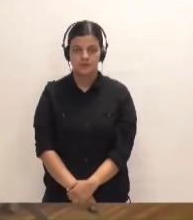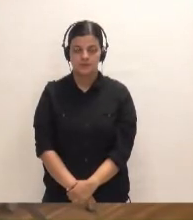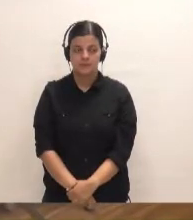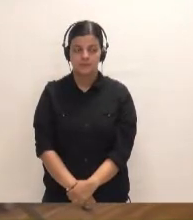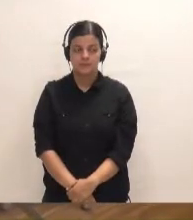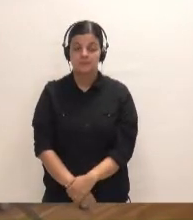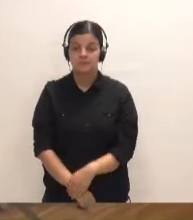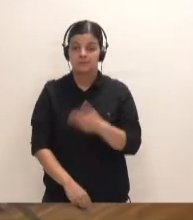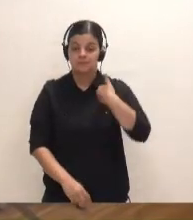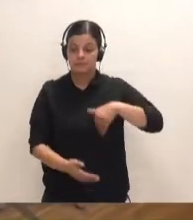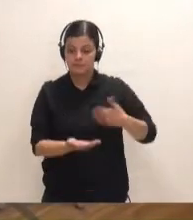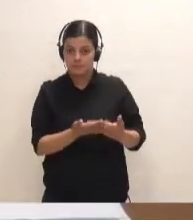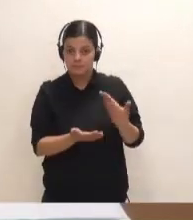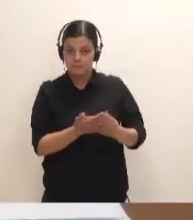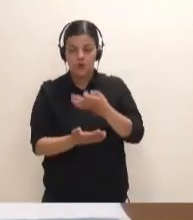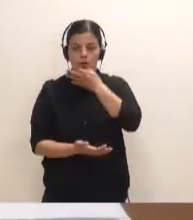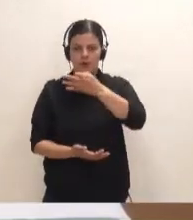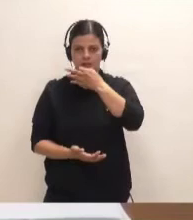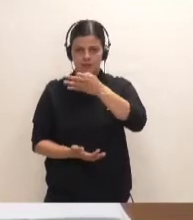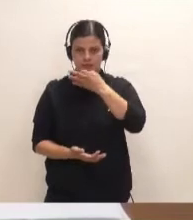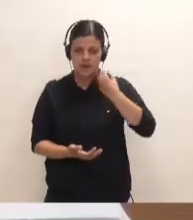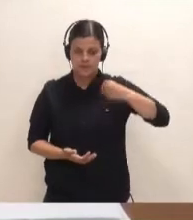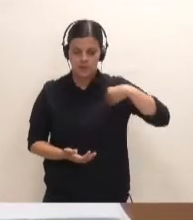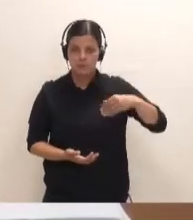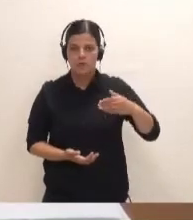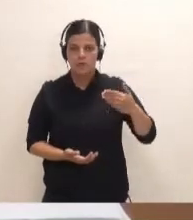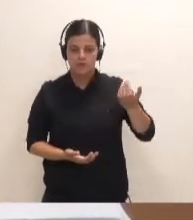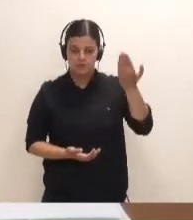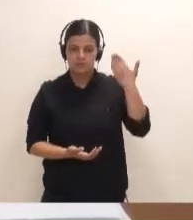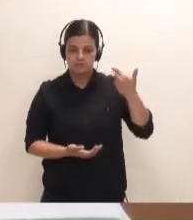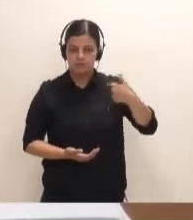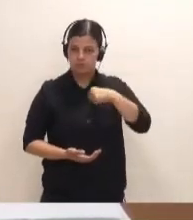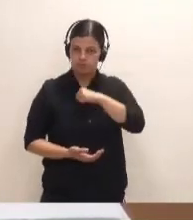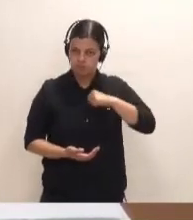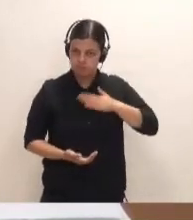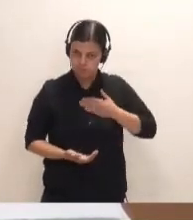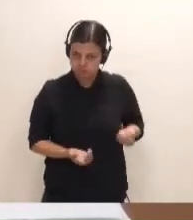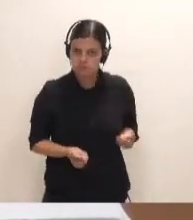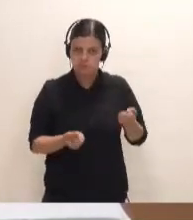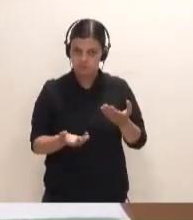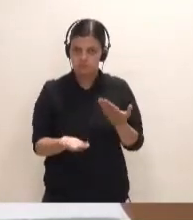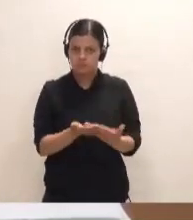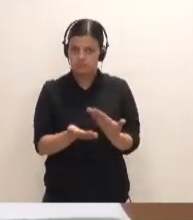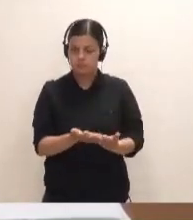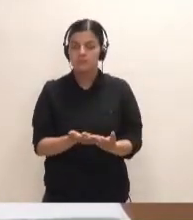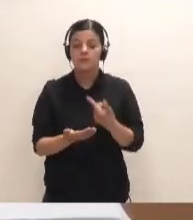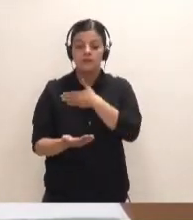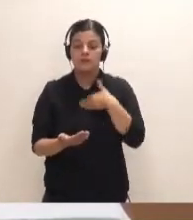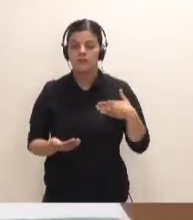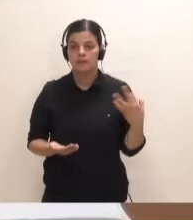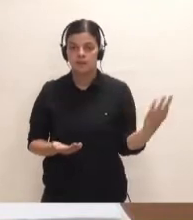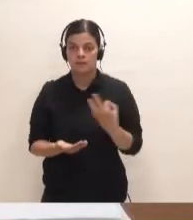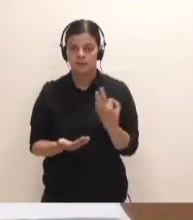Traigo hoy aquí una comparecencia, como ha quedado indicado la petición propia, que lo que quiere es recoger